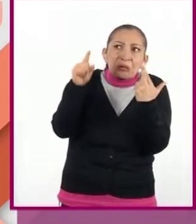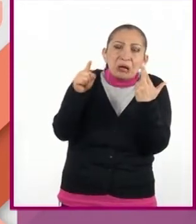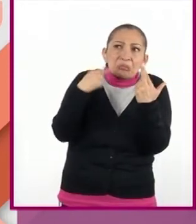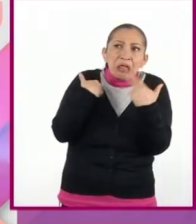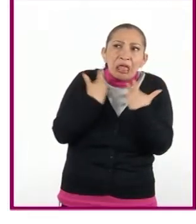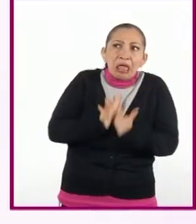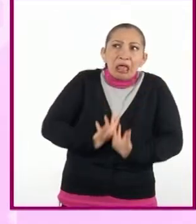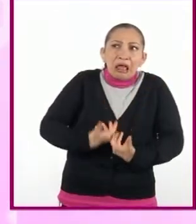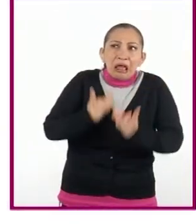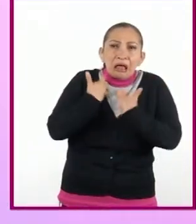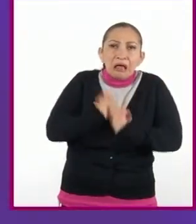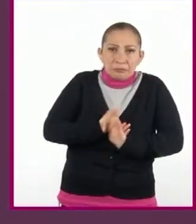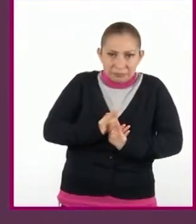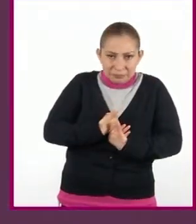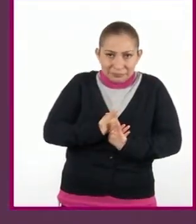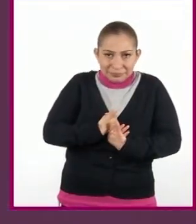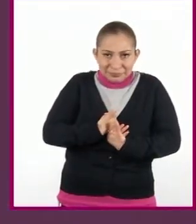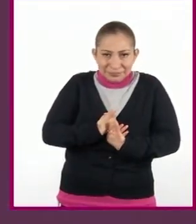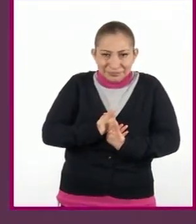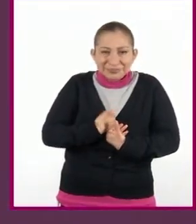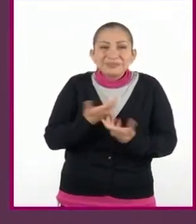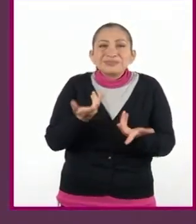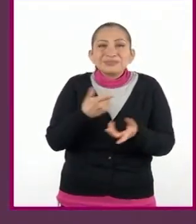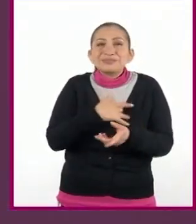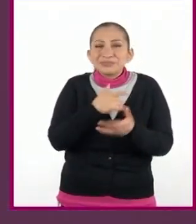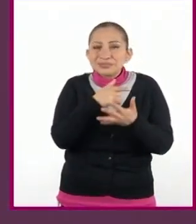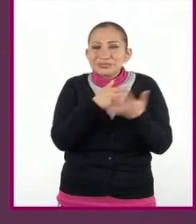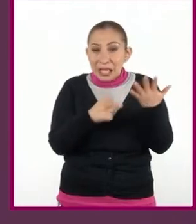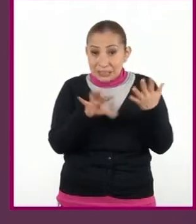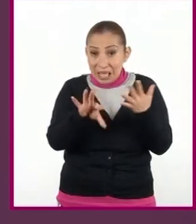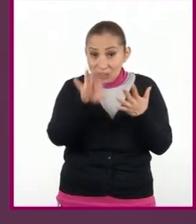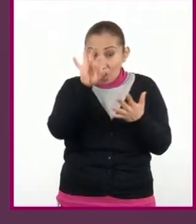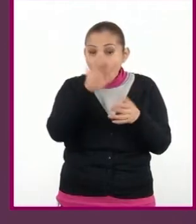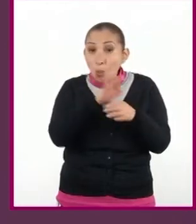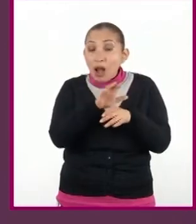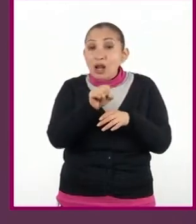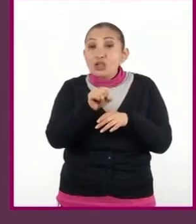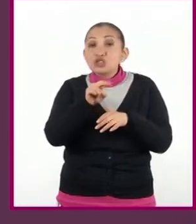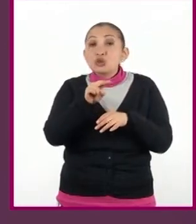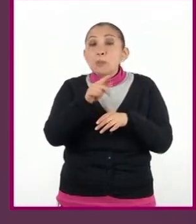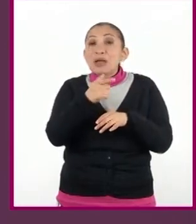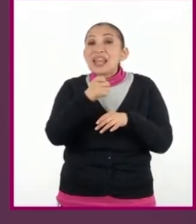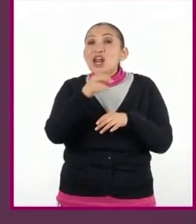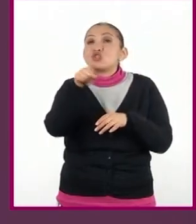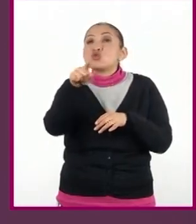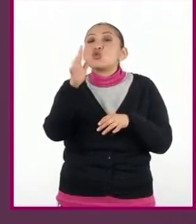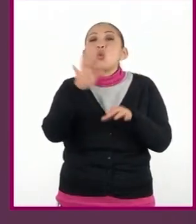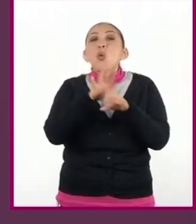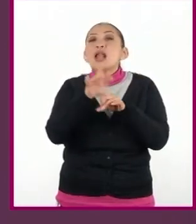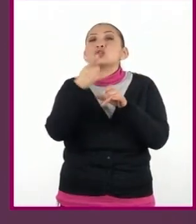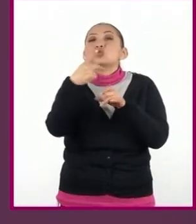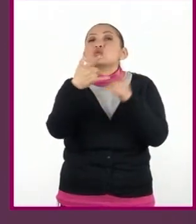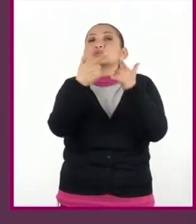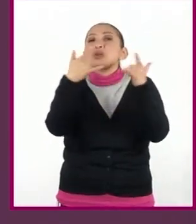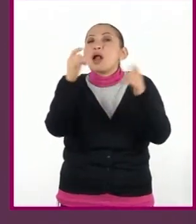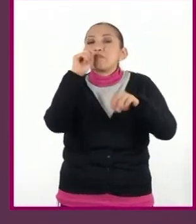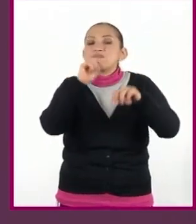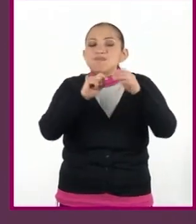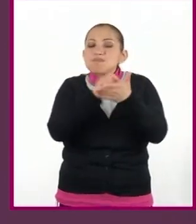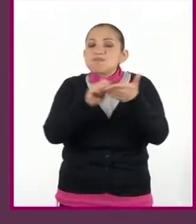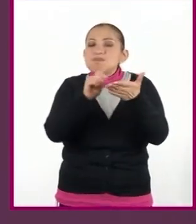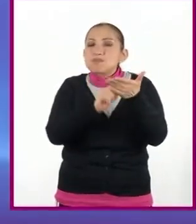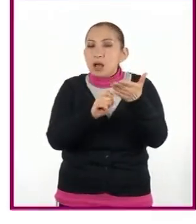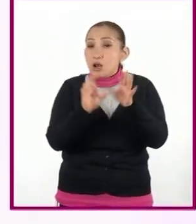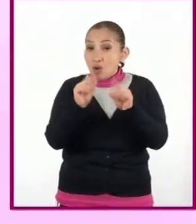tanto los hacían temer. ¿Cómo vamos? ¿Ya eligieron su subgénero? ¿A cuál va a pertenecer su cuento? Si no,